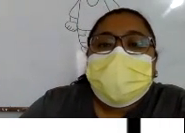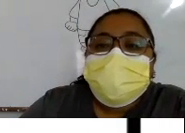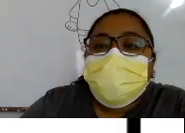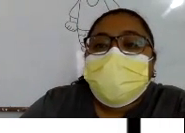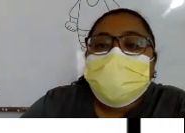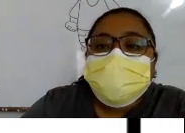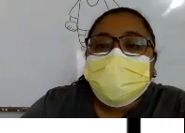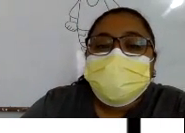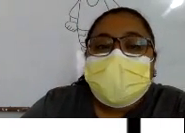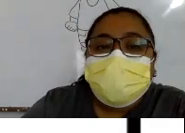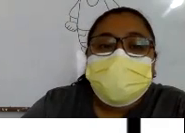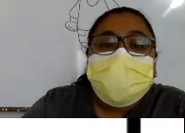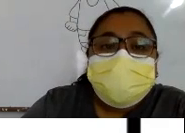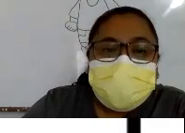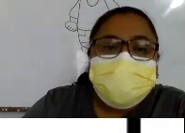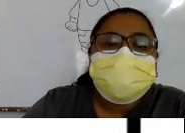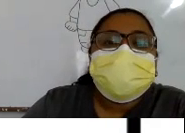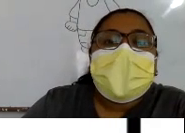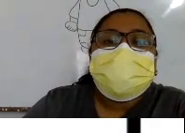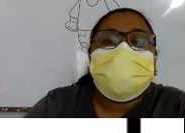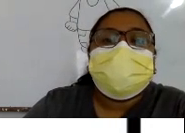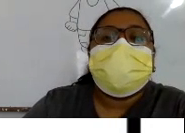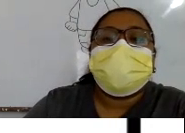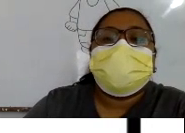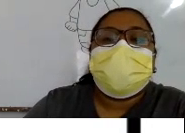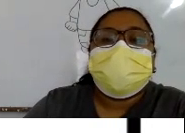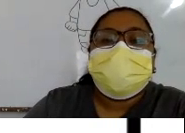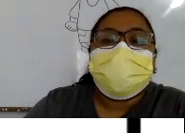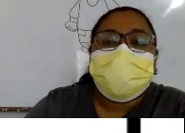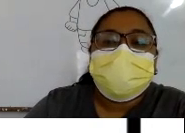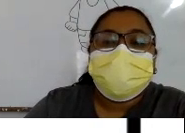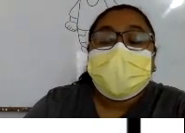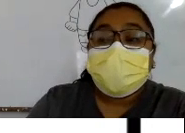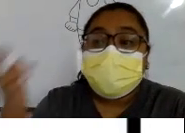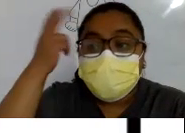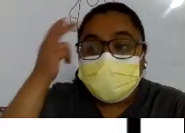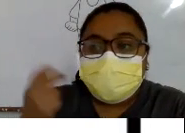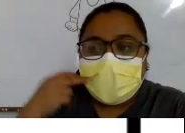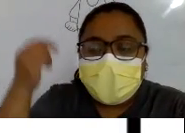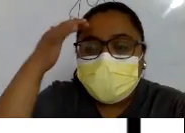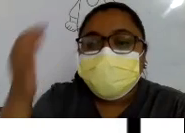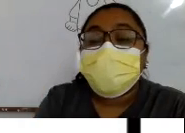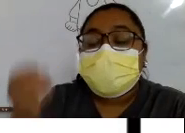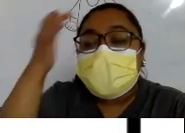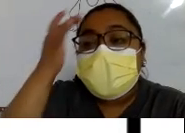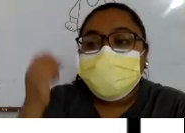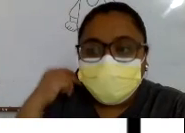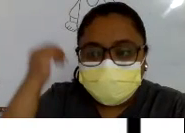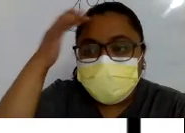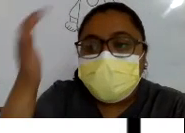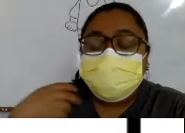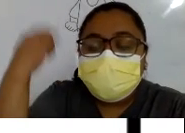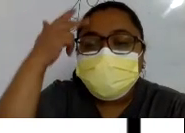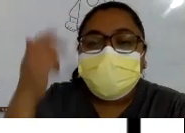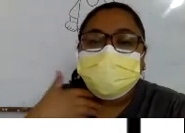En el dibujo Que les estoy Mostrando En pantalla Hace falta Algunas partes Del cuerpo De lo que es La cara Los que están En